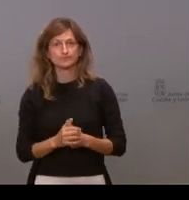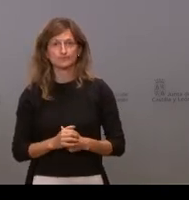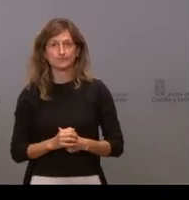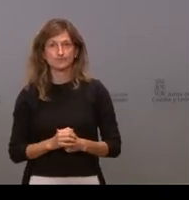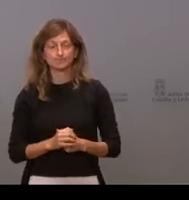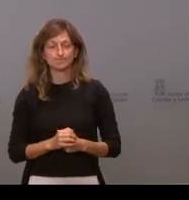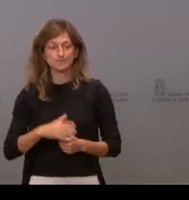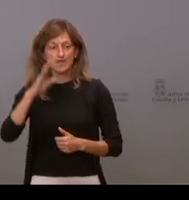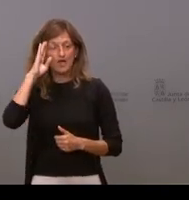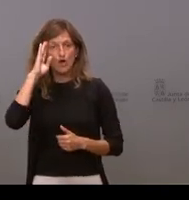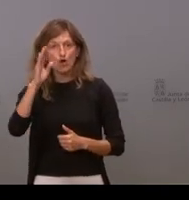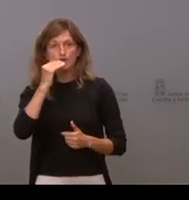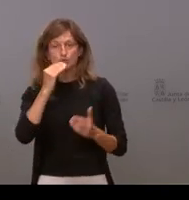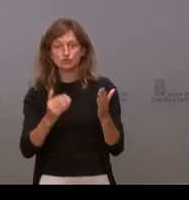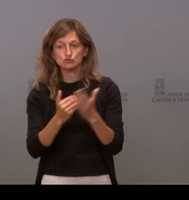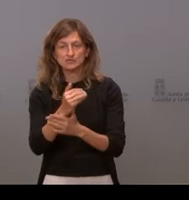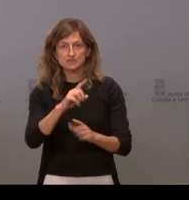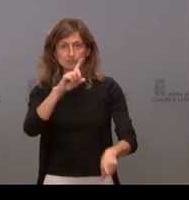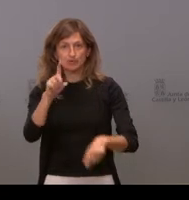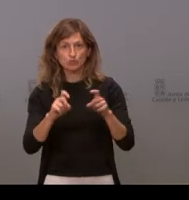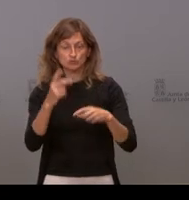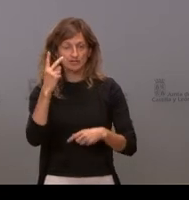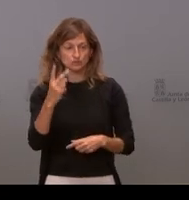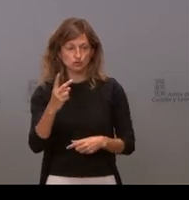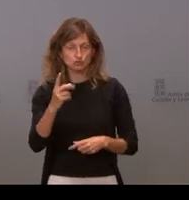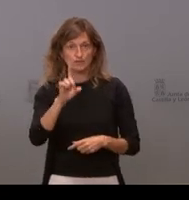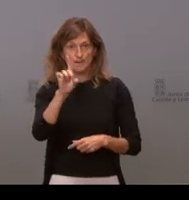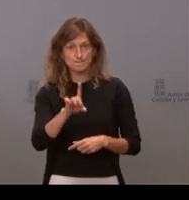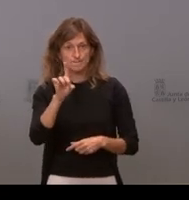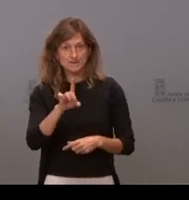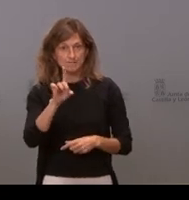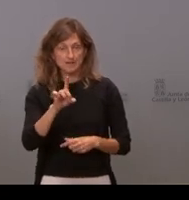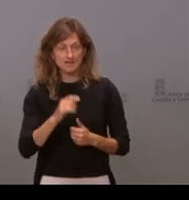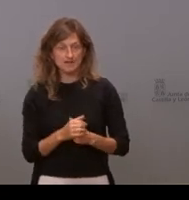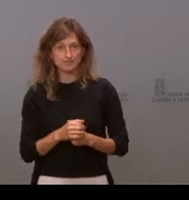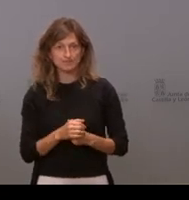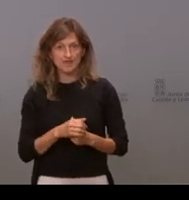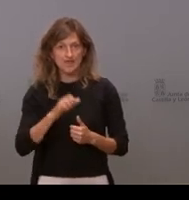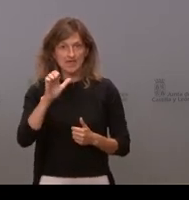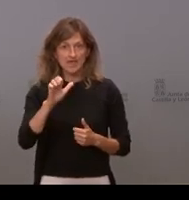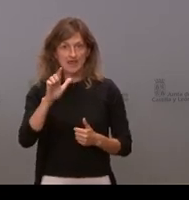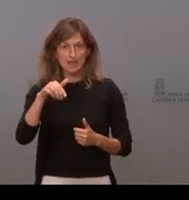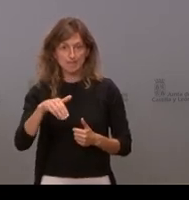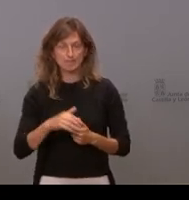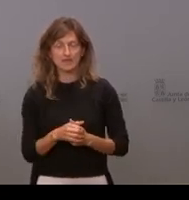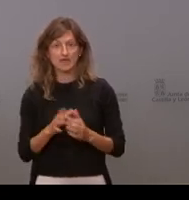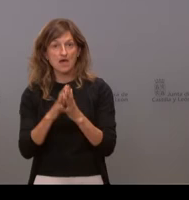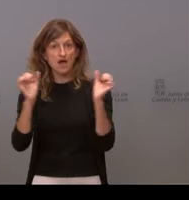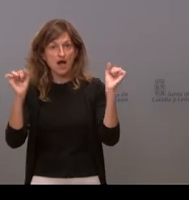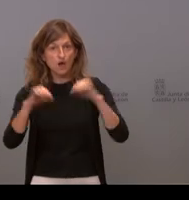hola buenos días yo tenía dos preguntas para el vicepresidente la primera es sobre el EM tras el acuerdo alcanzado